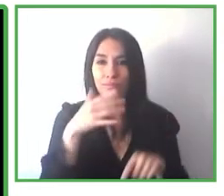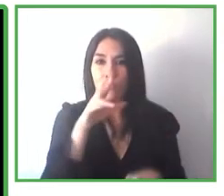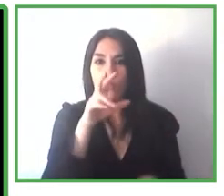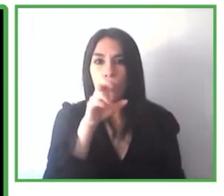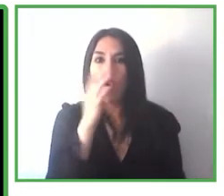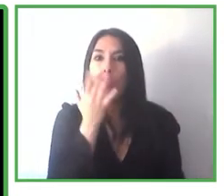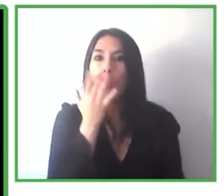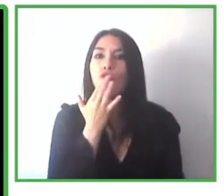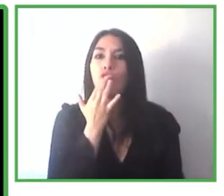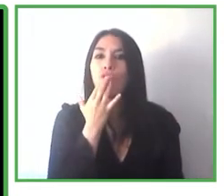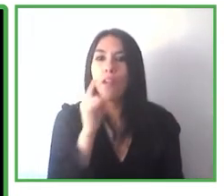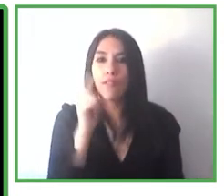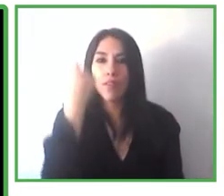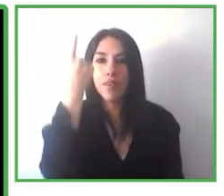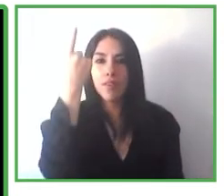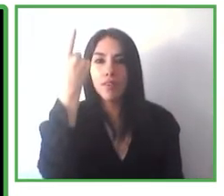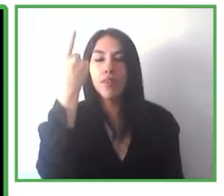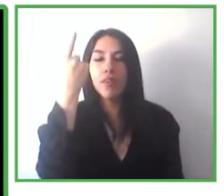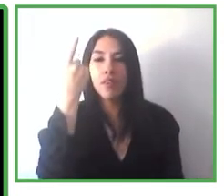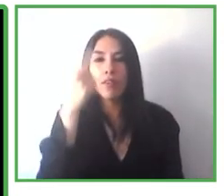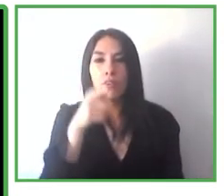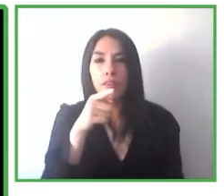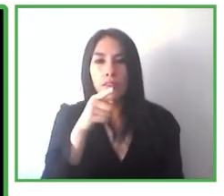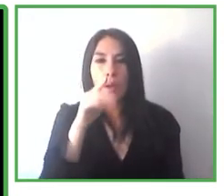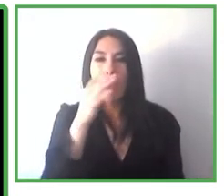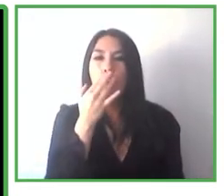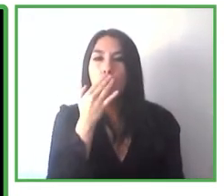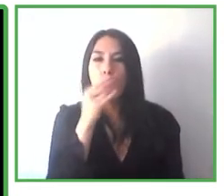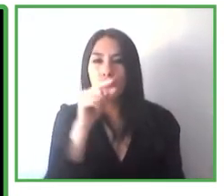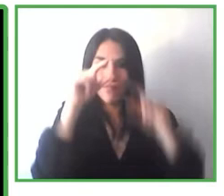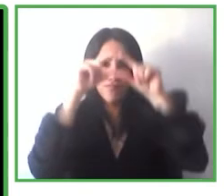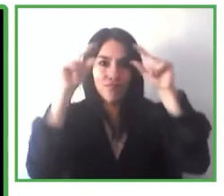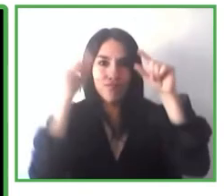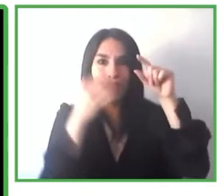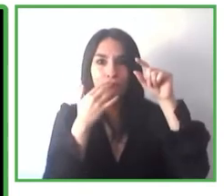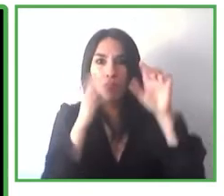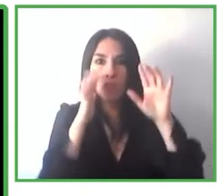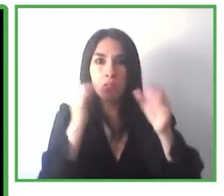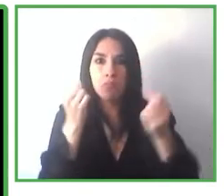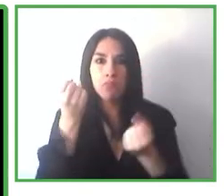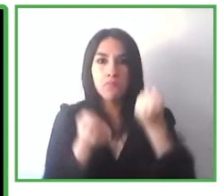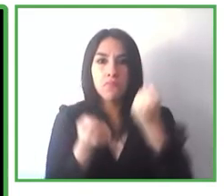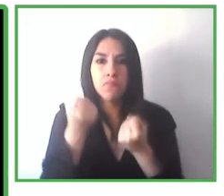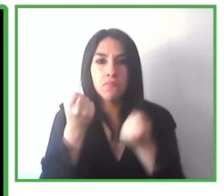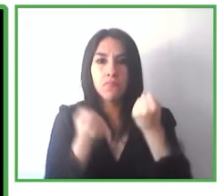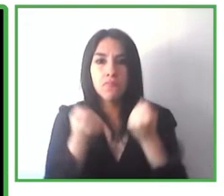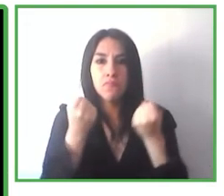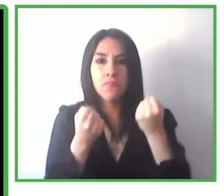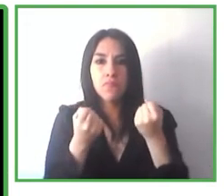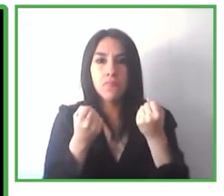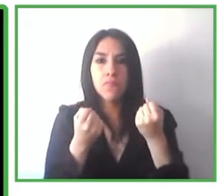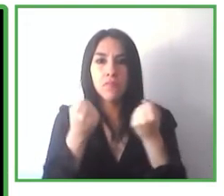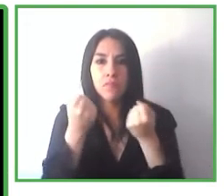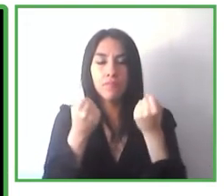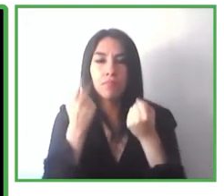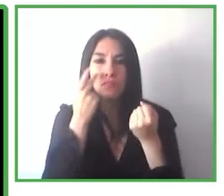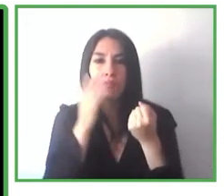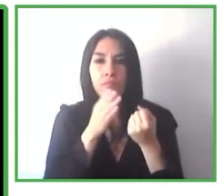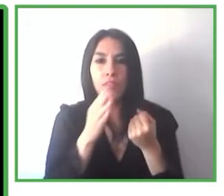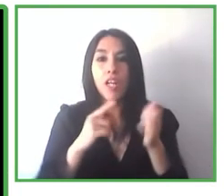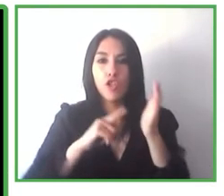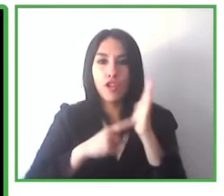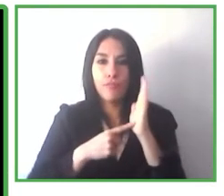tecnología española no solo el tren que es CAF es español sino el código Navilens para hacer el transporte público de West Midland más